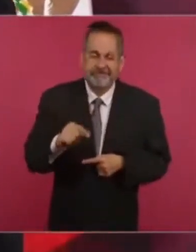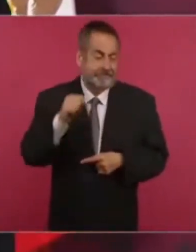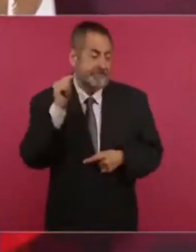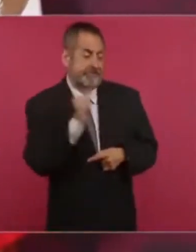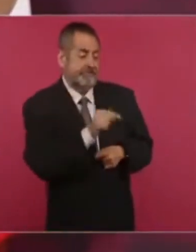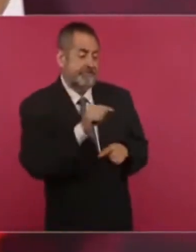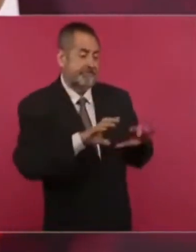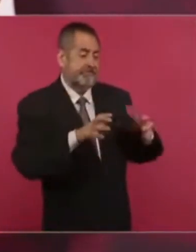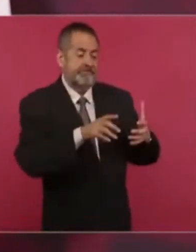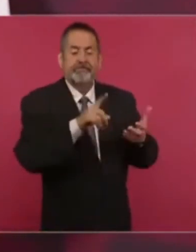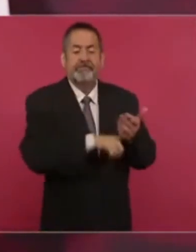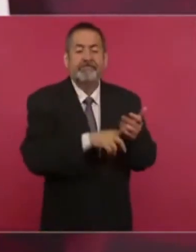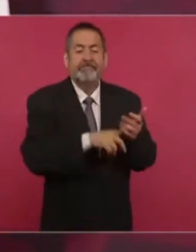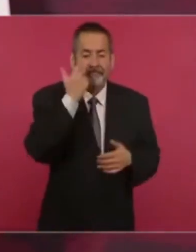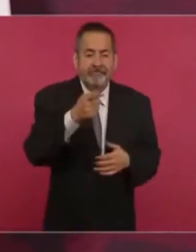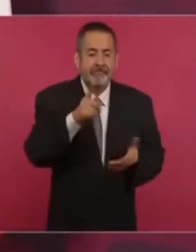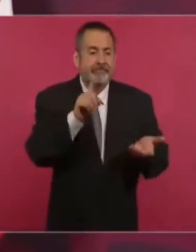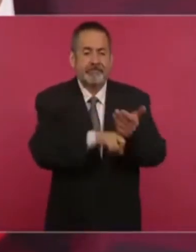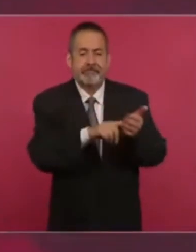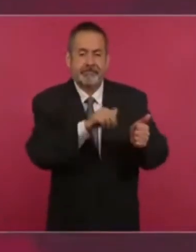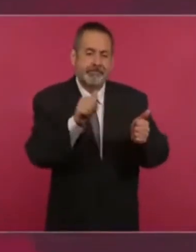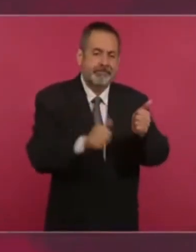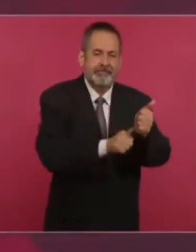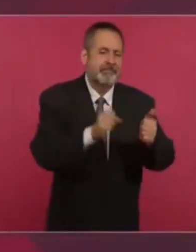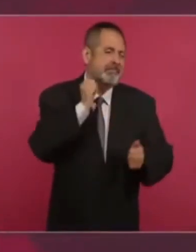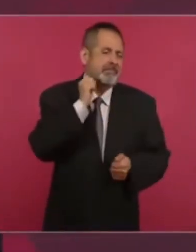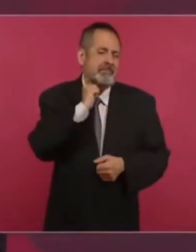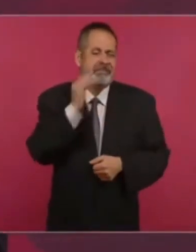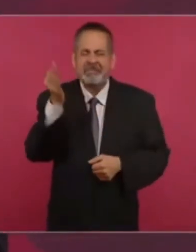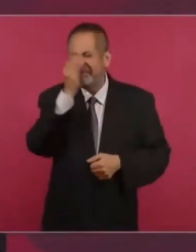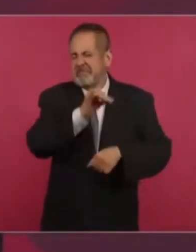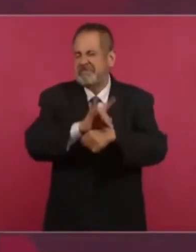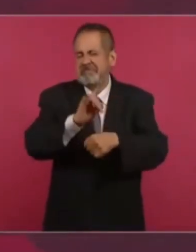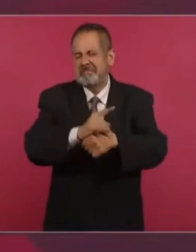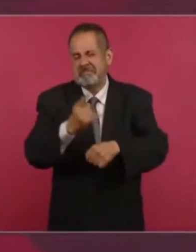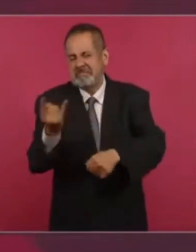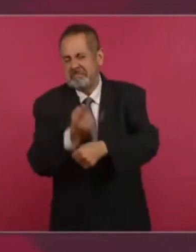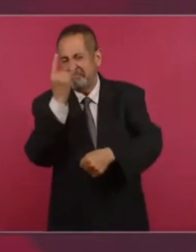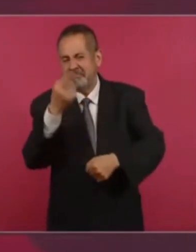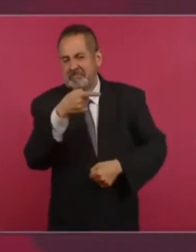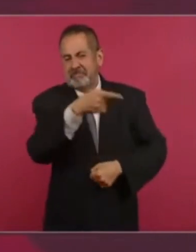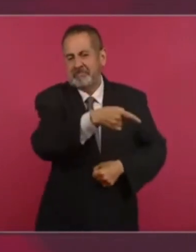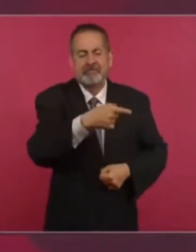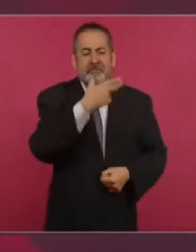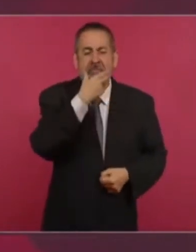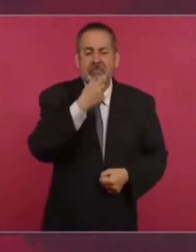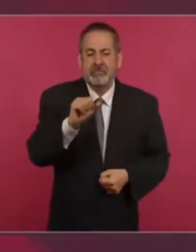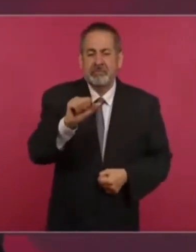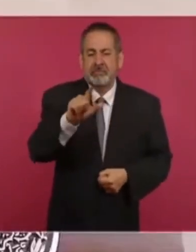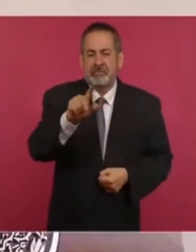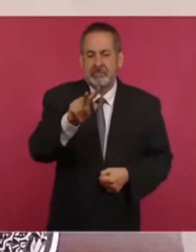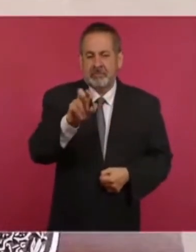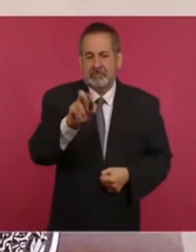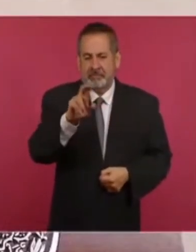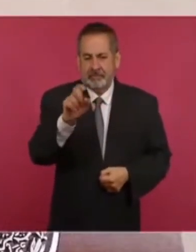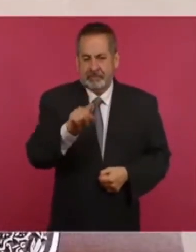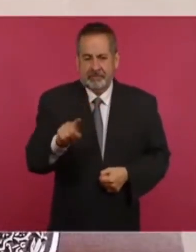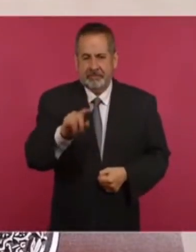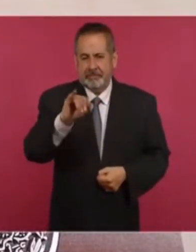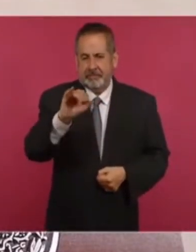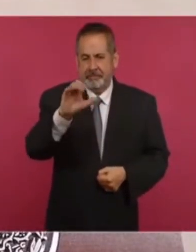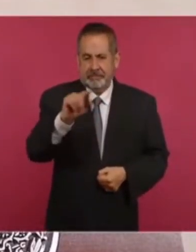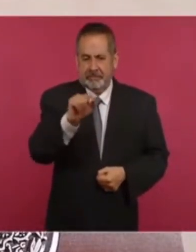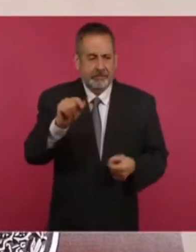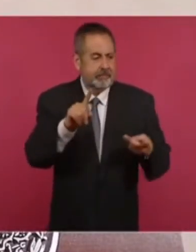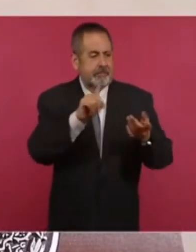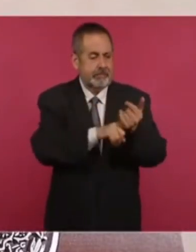el senador, este farsante Álvarez y Casa, está metida a